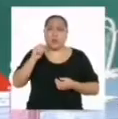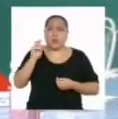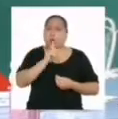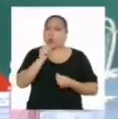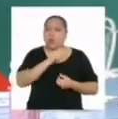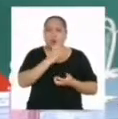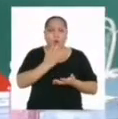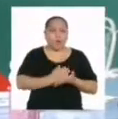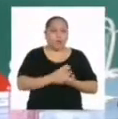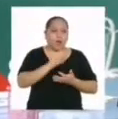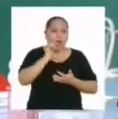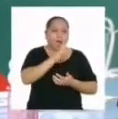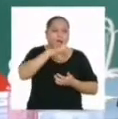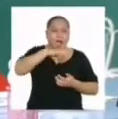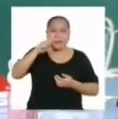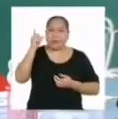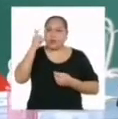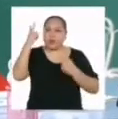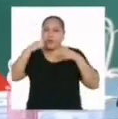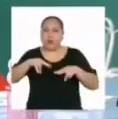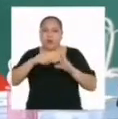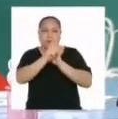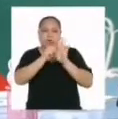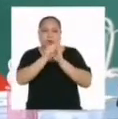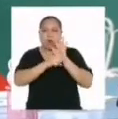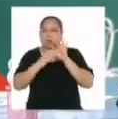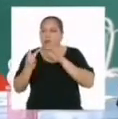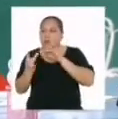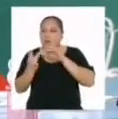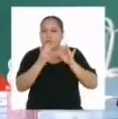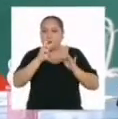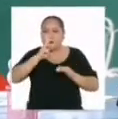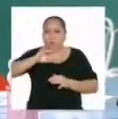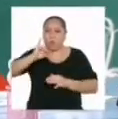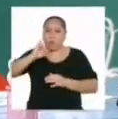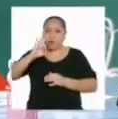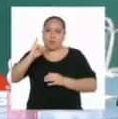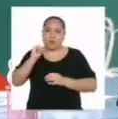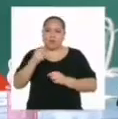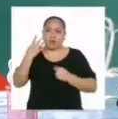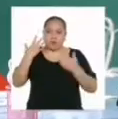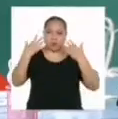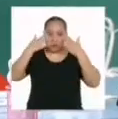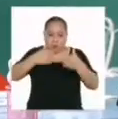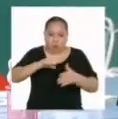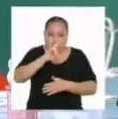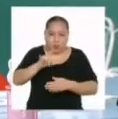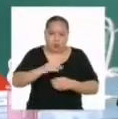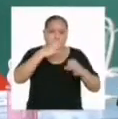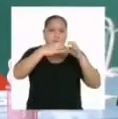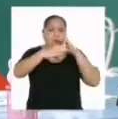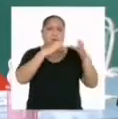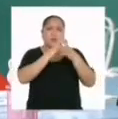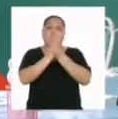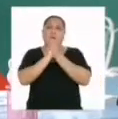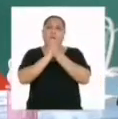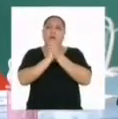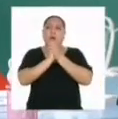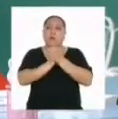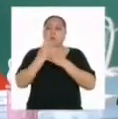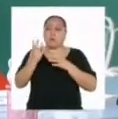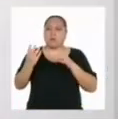Nunca descargo aplicaciones. No veo videos y no estoy conectada a señal inalámbrica. Lo uso exclusivamente para conversar con mis